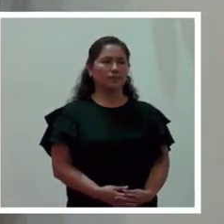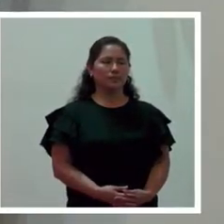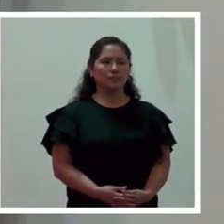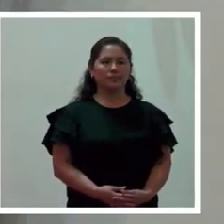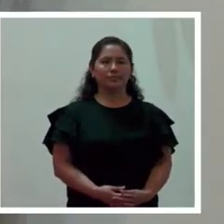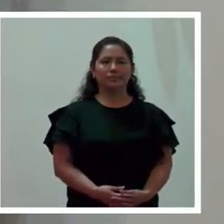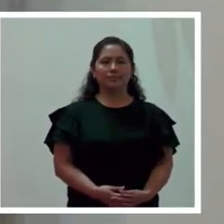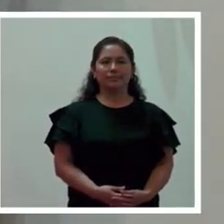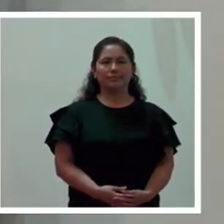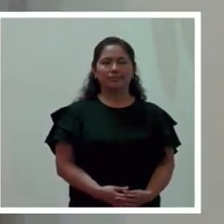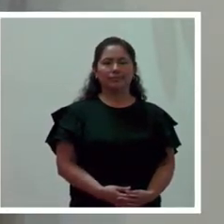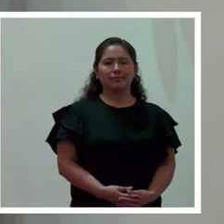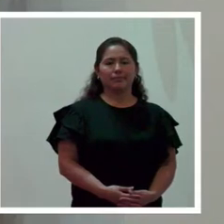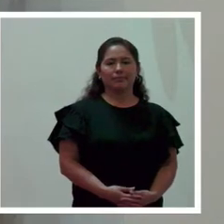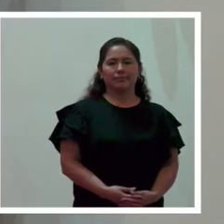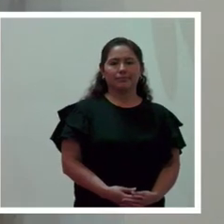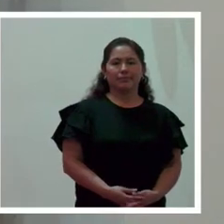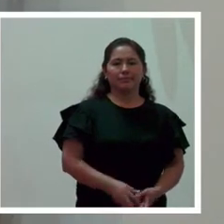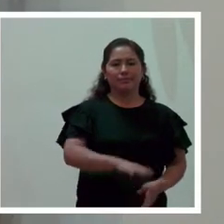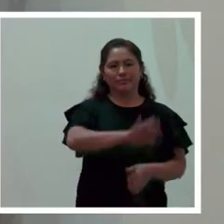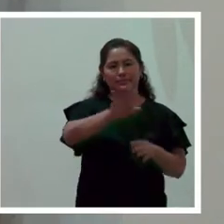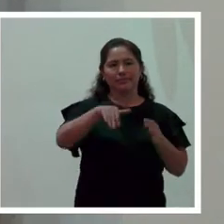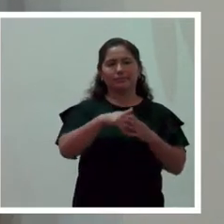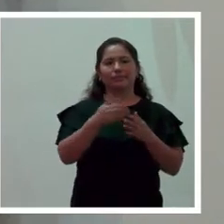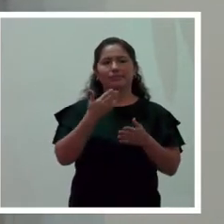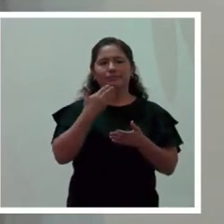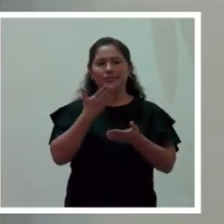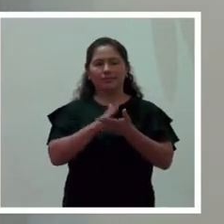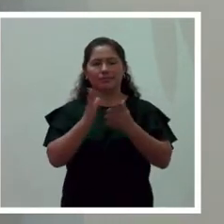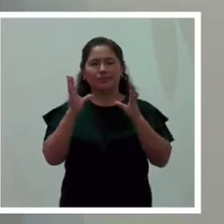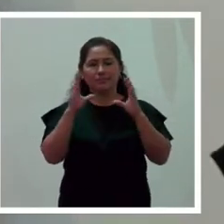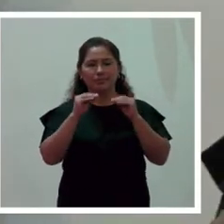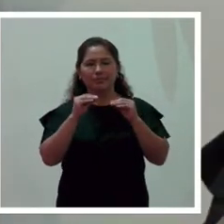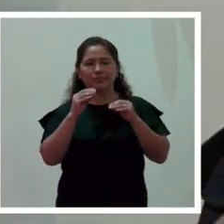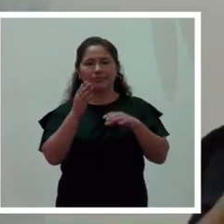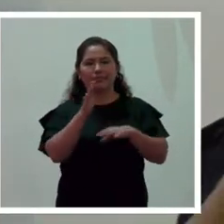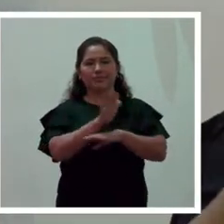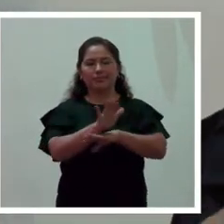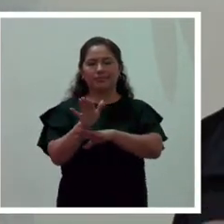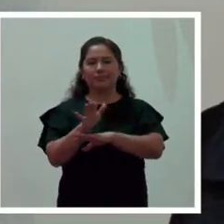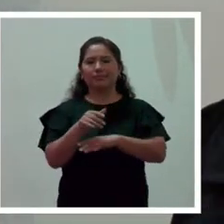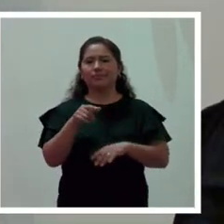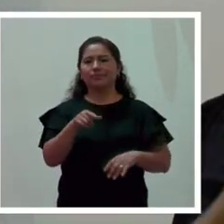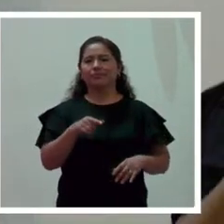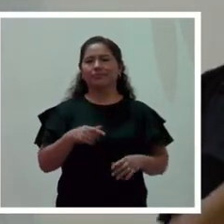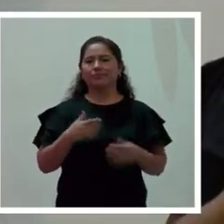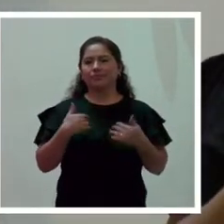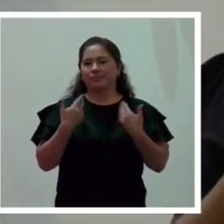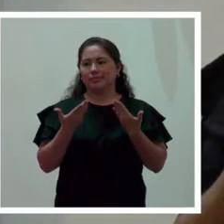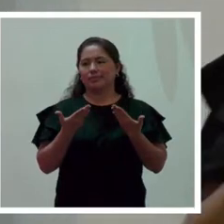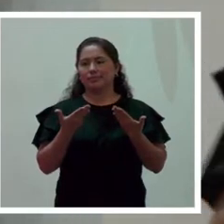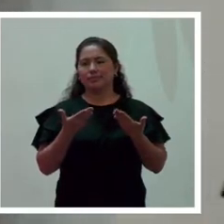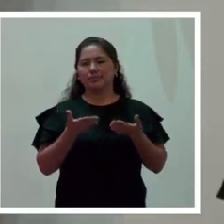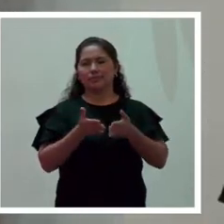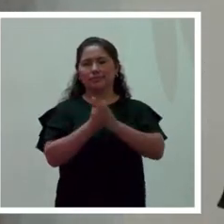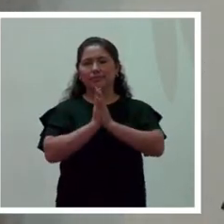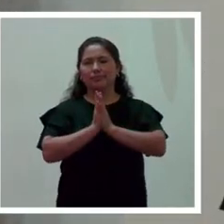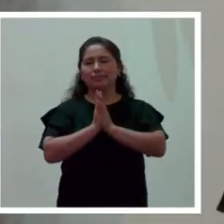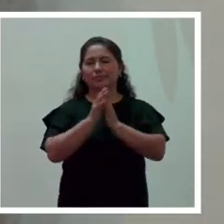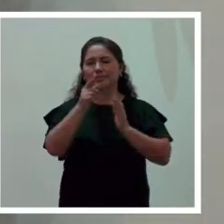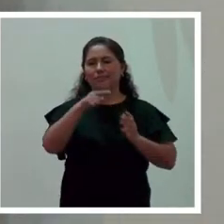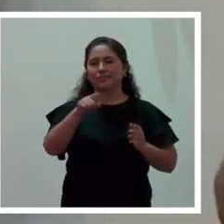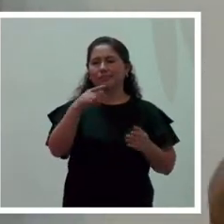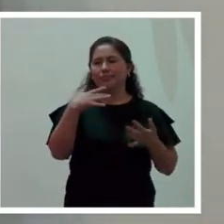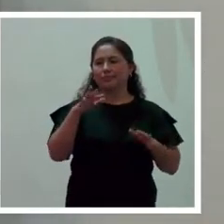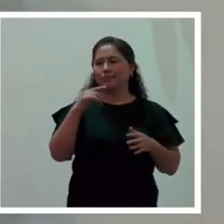Tengan todos y todas muy buenas tardes. Sobre todo quiero canalizar el saludo de la directora de la Dirección